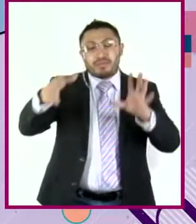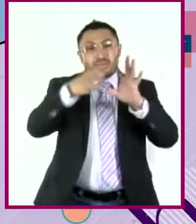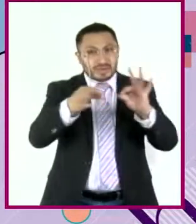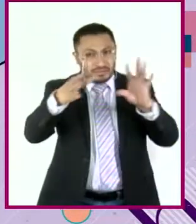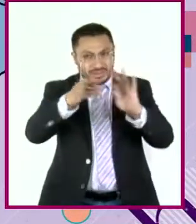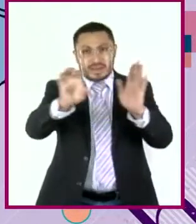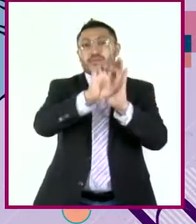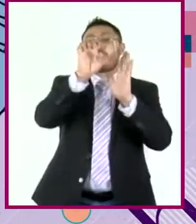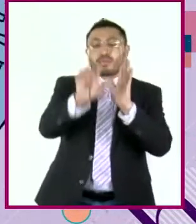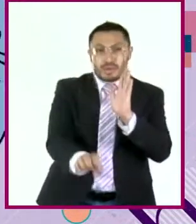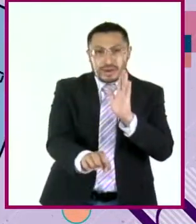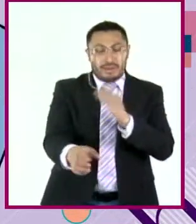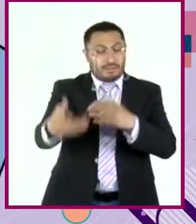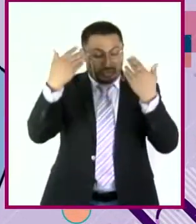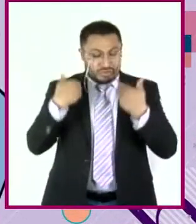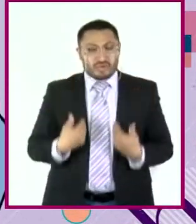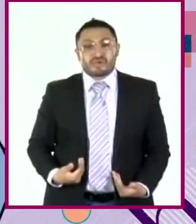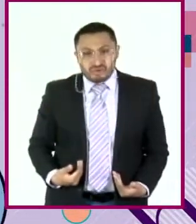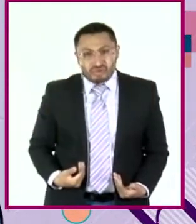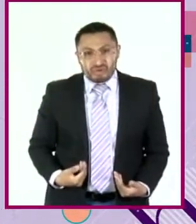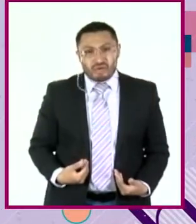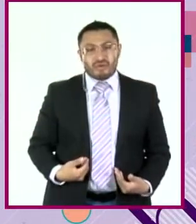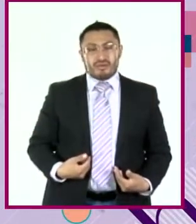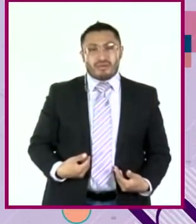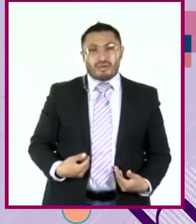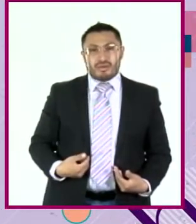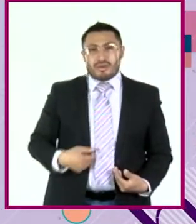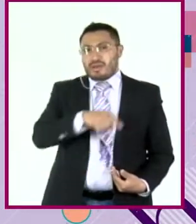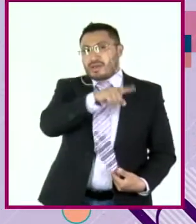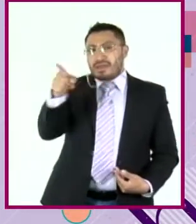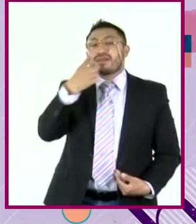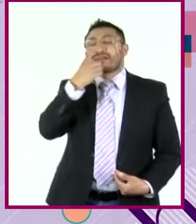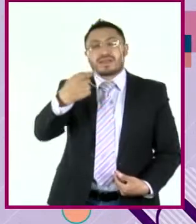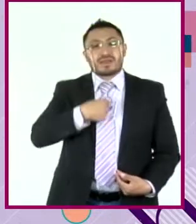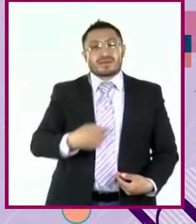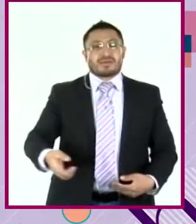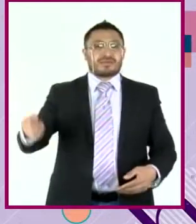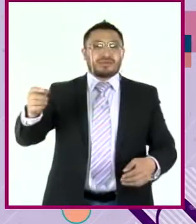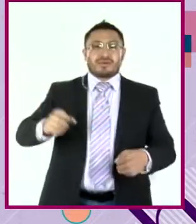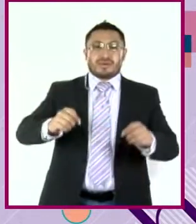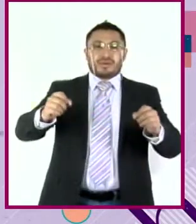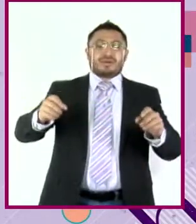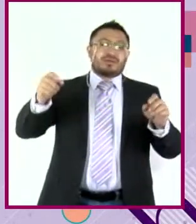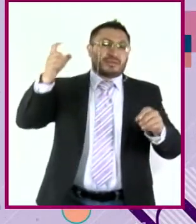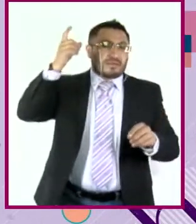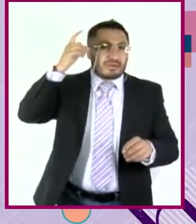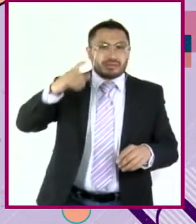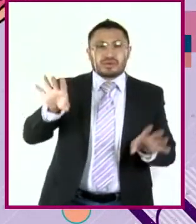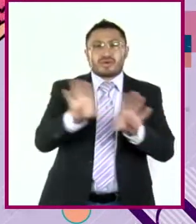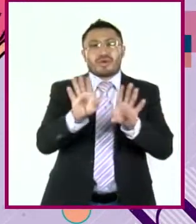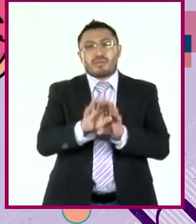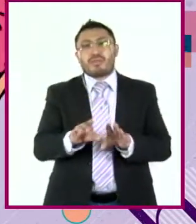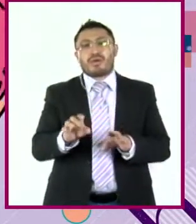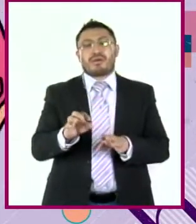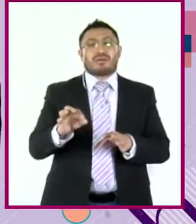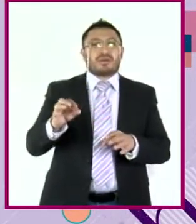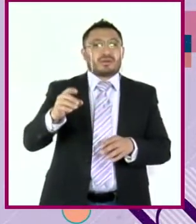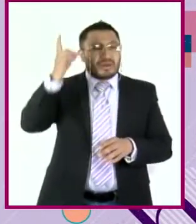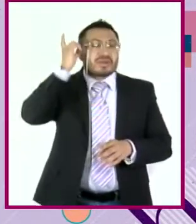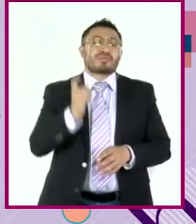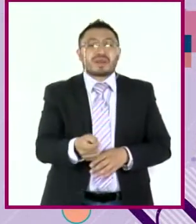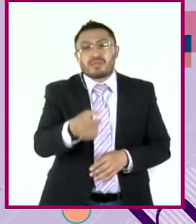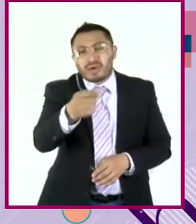Por ejemplo, en mi caso, me podrían decir que me desvelaba, que no me tomaba en serio mi salud, que pasaba poco tiempo